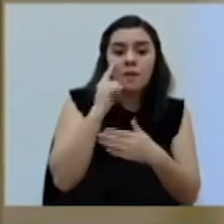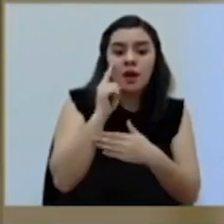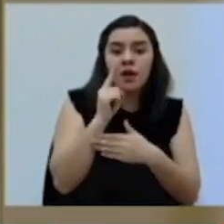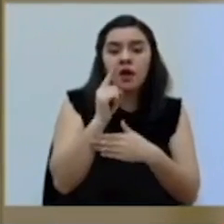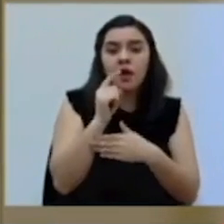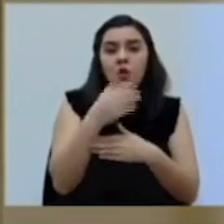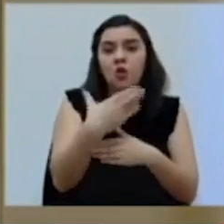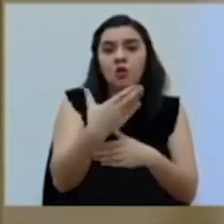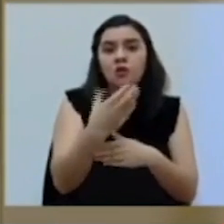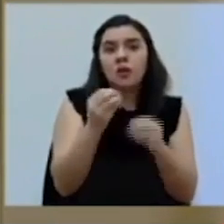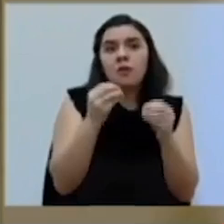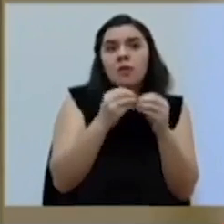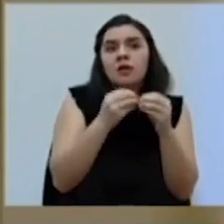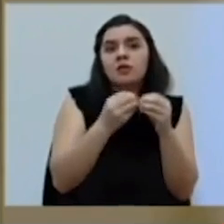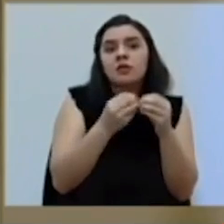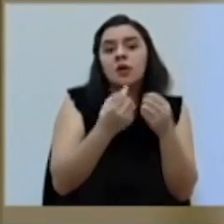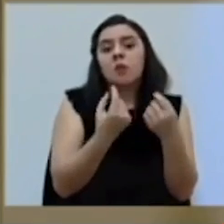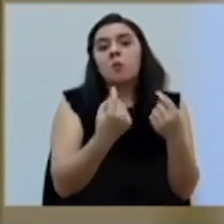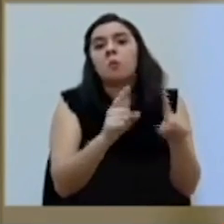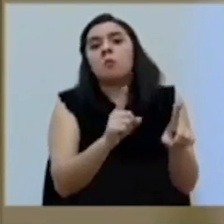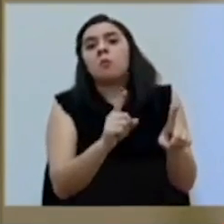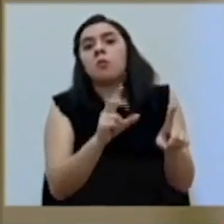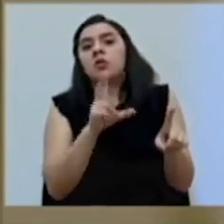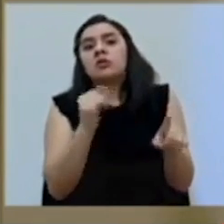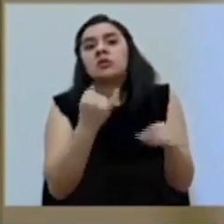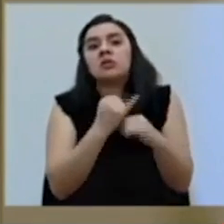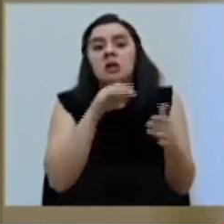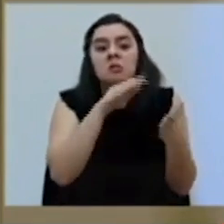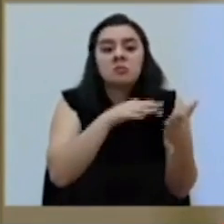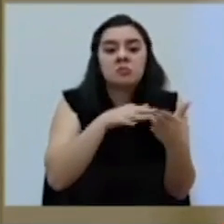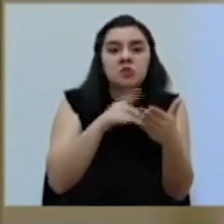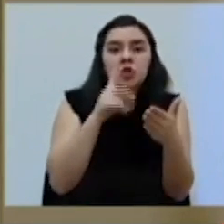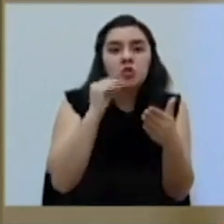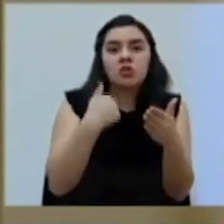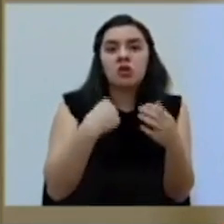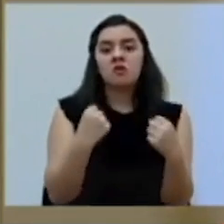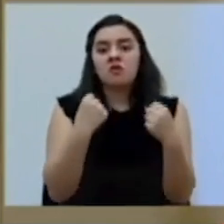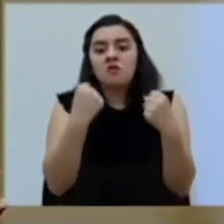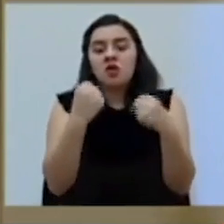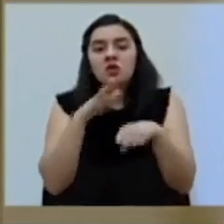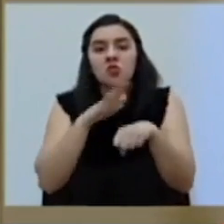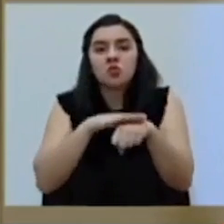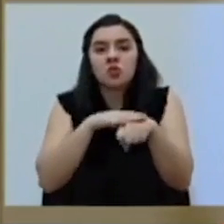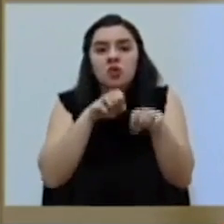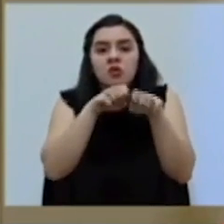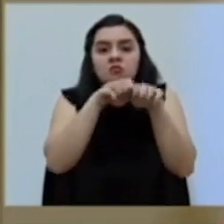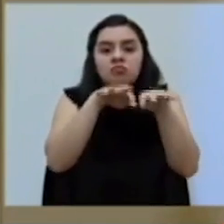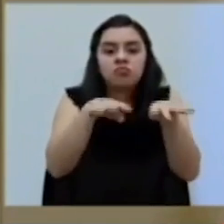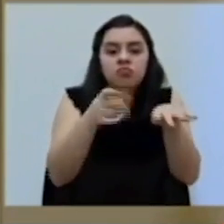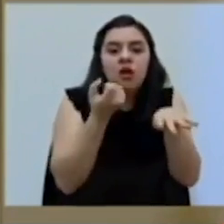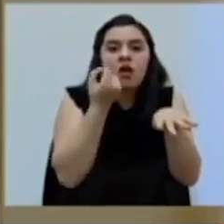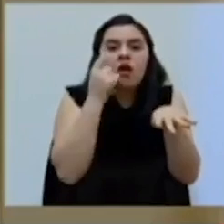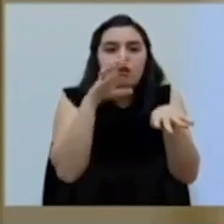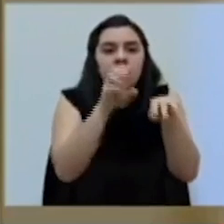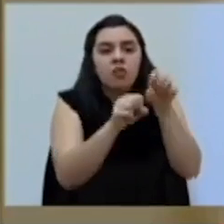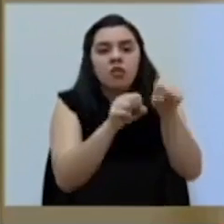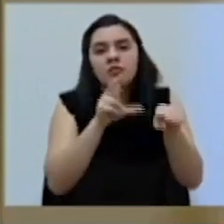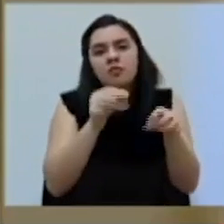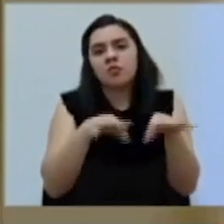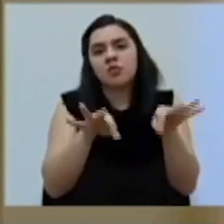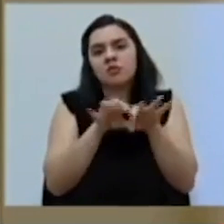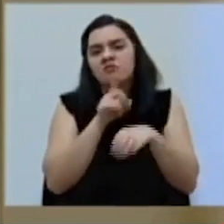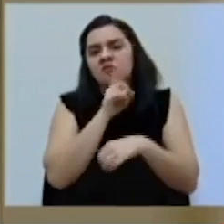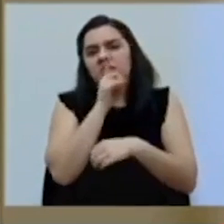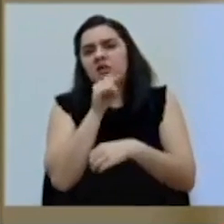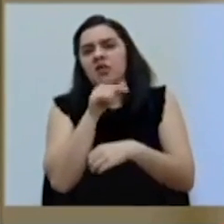más casualidades o hallazgos que no tienen mucha fuerza desde el punto de vista de una transmisión sostenida o importante sería